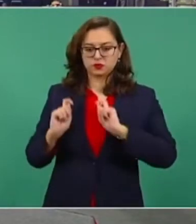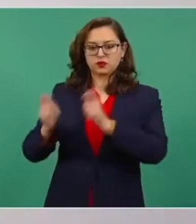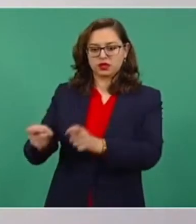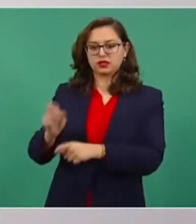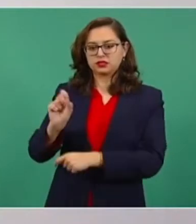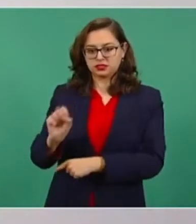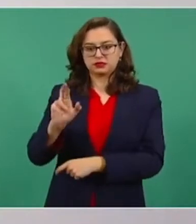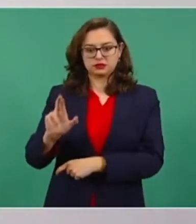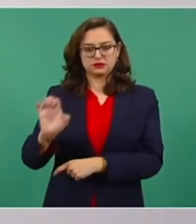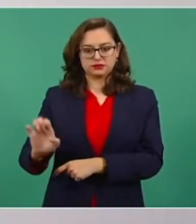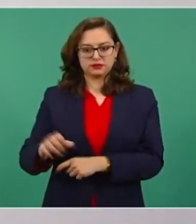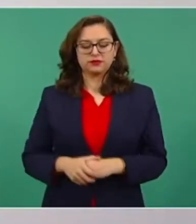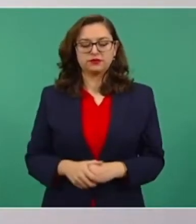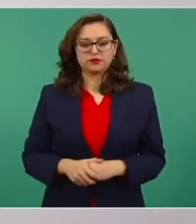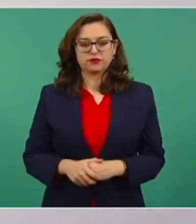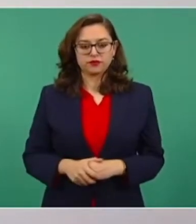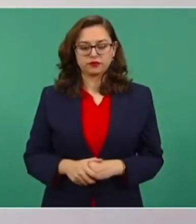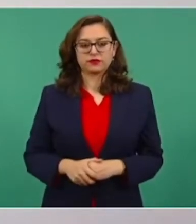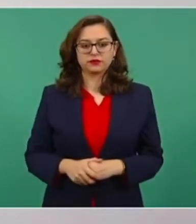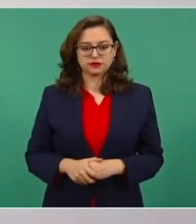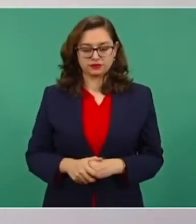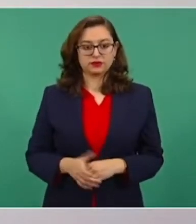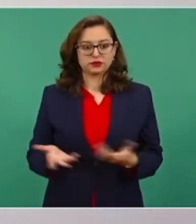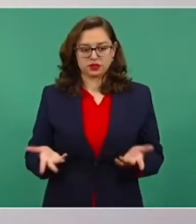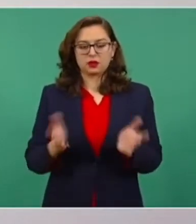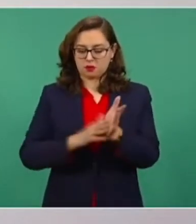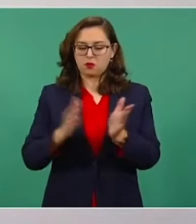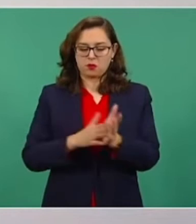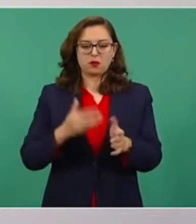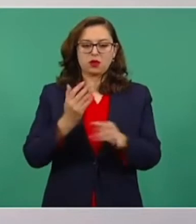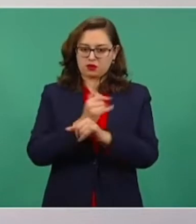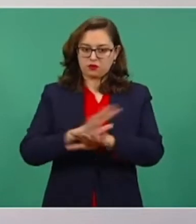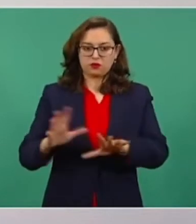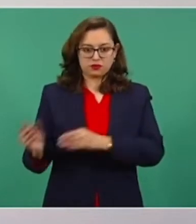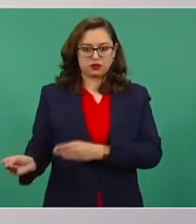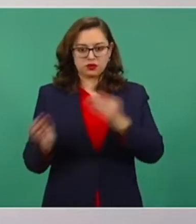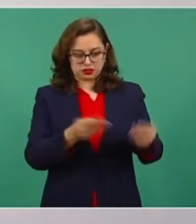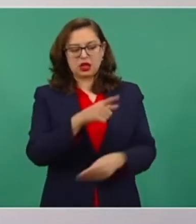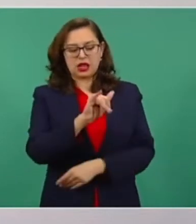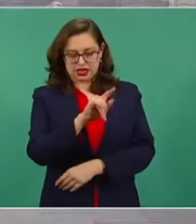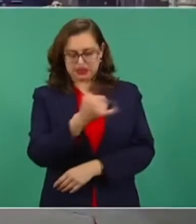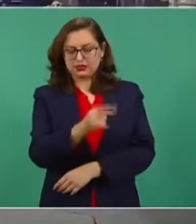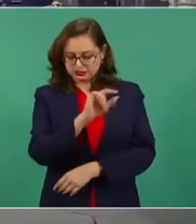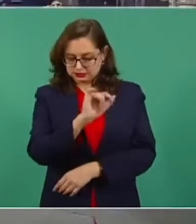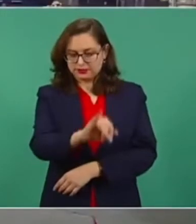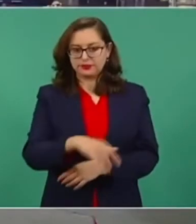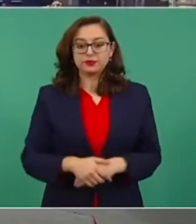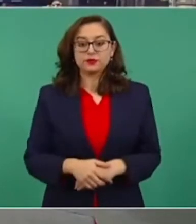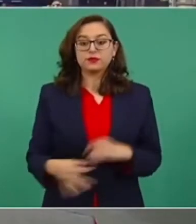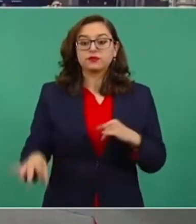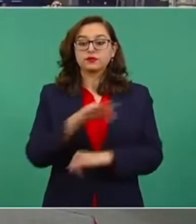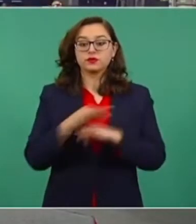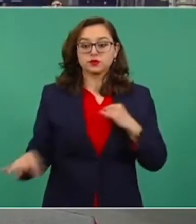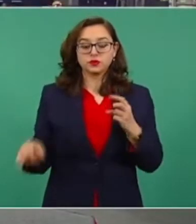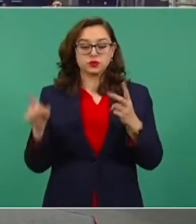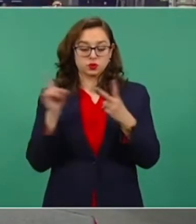Relaciones Exteriores, a Marcelo Ebrard. ¿Te mando los datos a Leti? con Leti. Ok. Y por último,